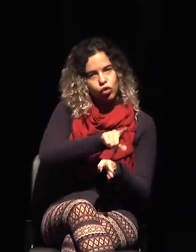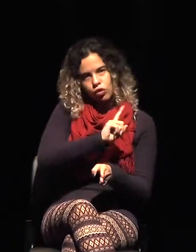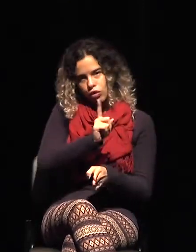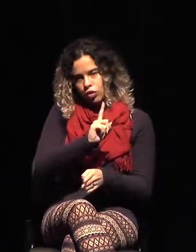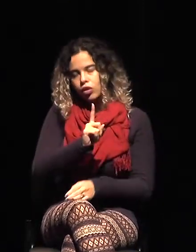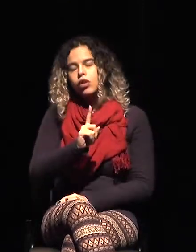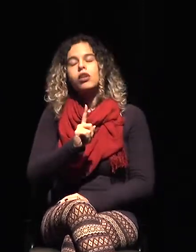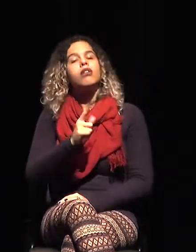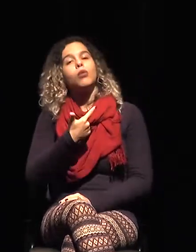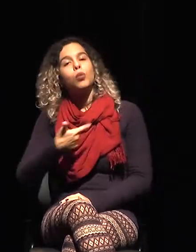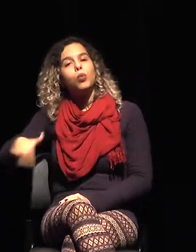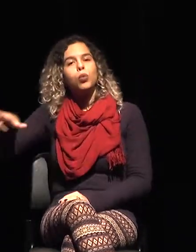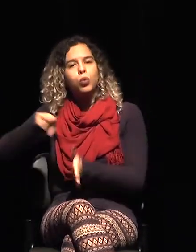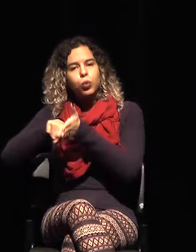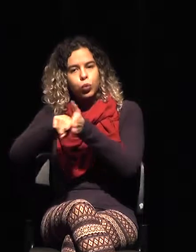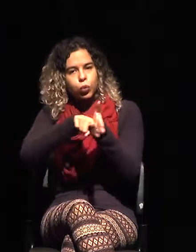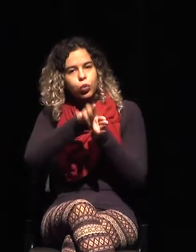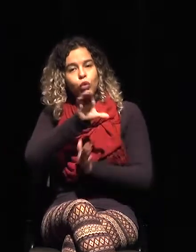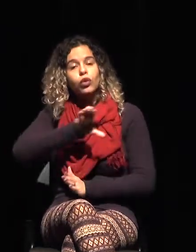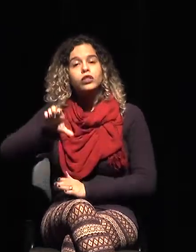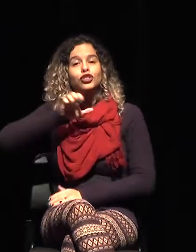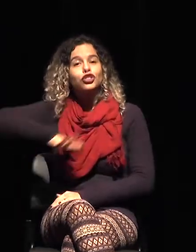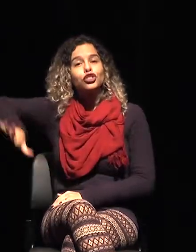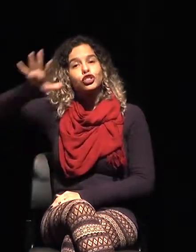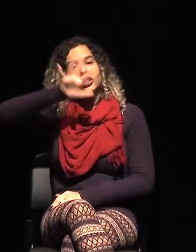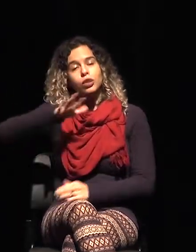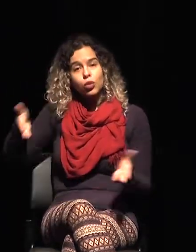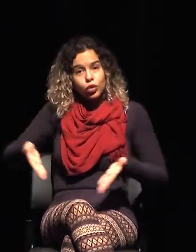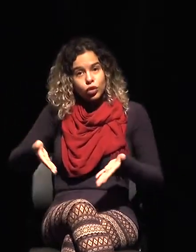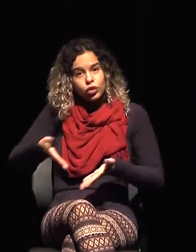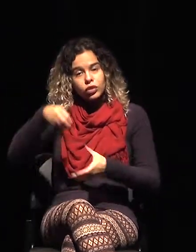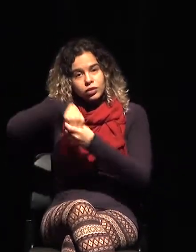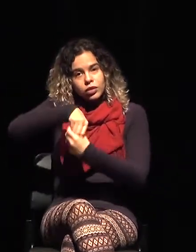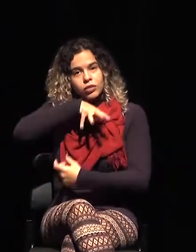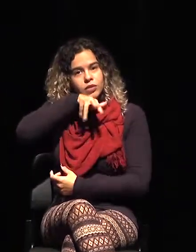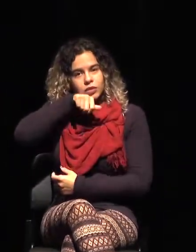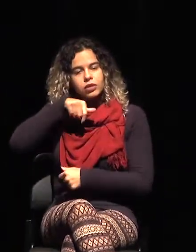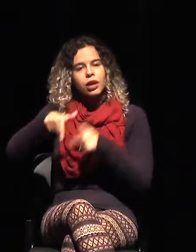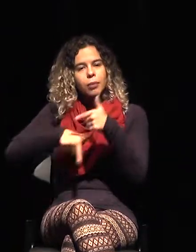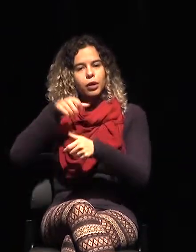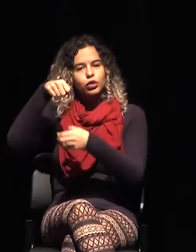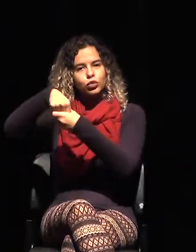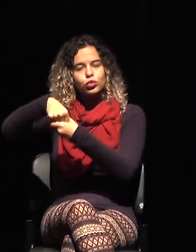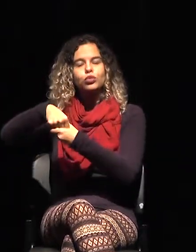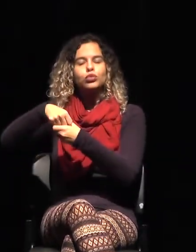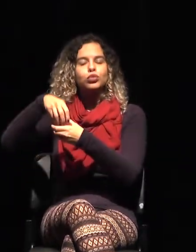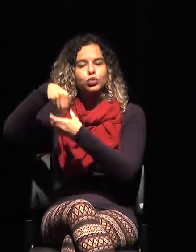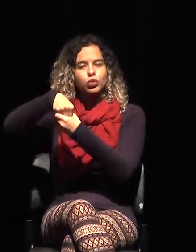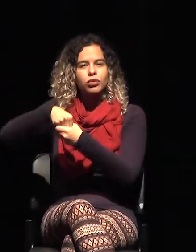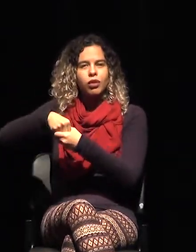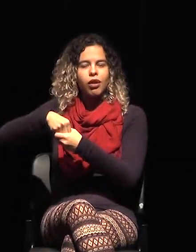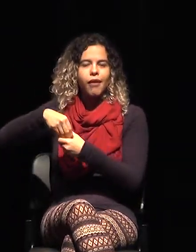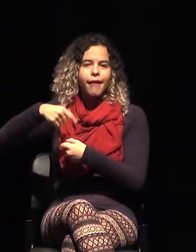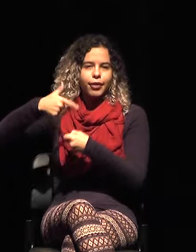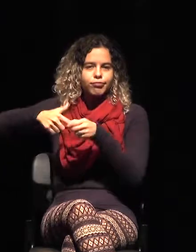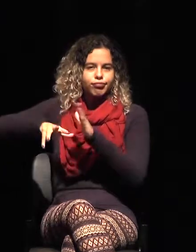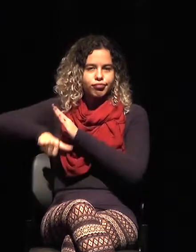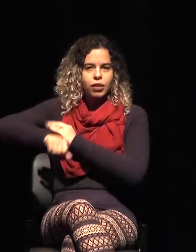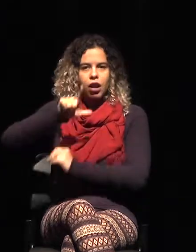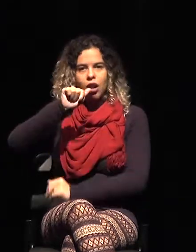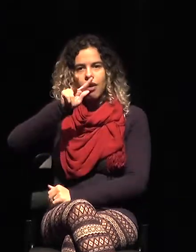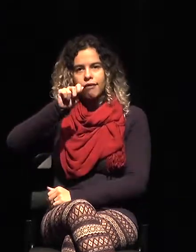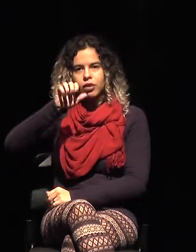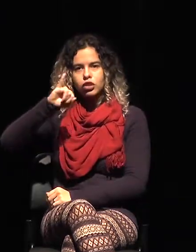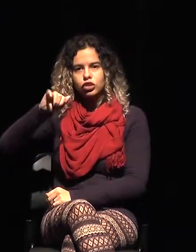Investigación, que es la que trabaja hoy en la operación de la Lava Jato con la Policía Federal. Es el